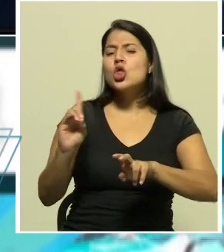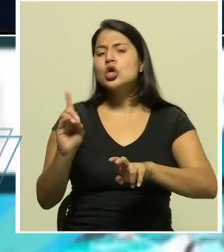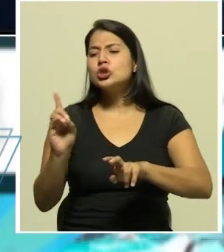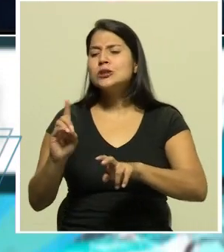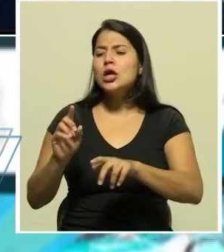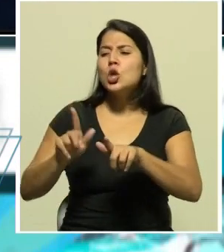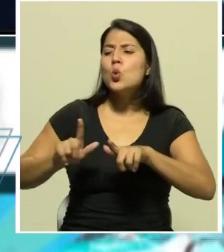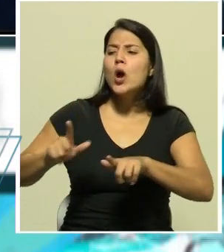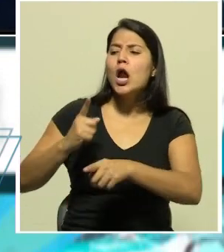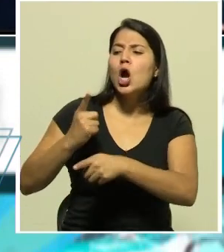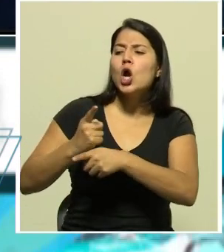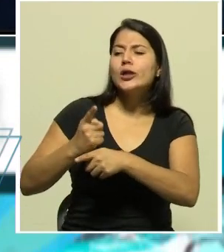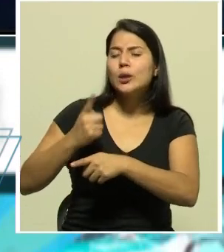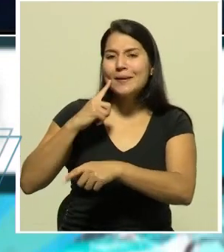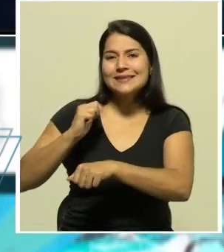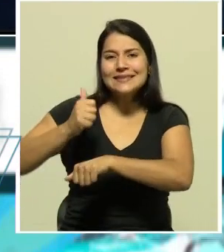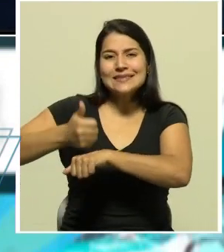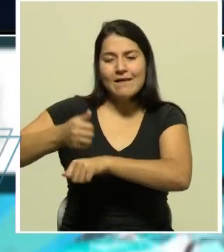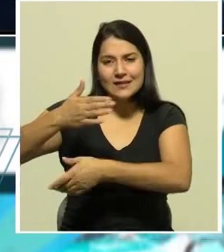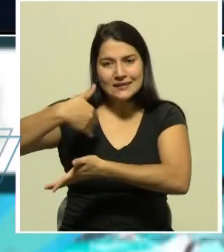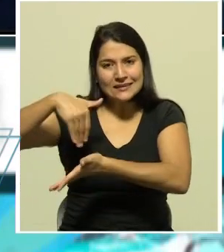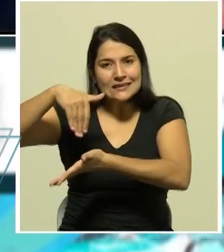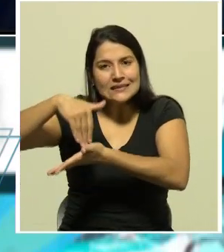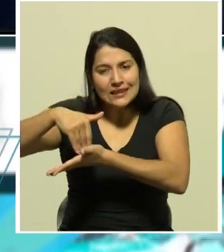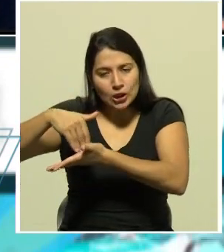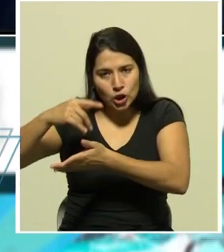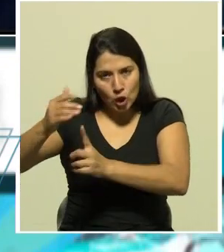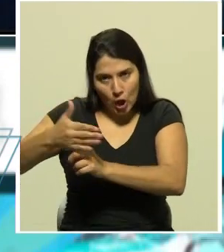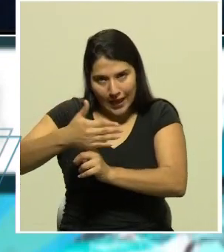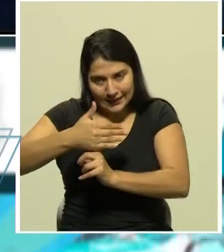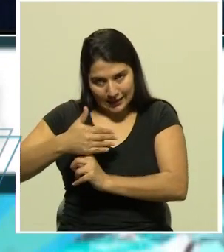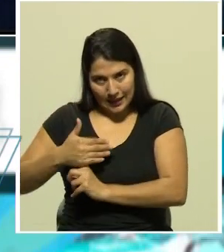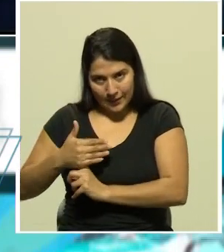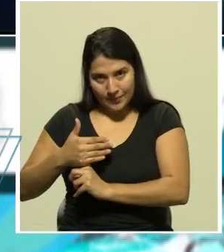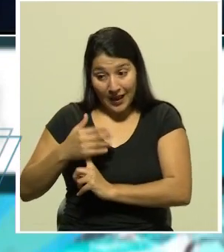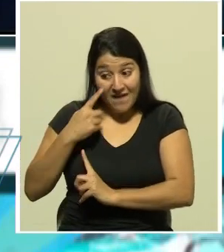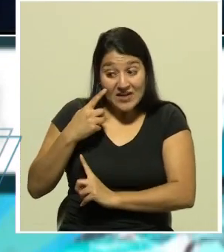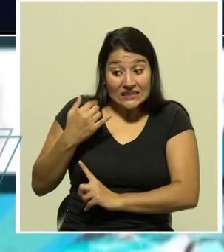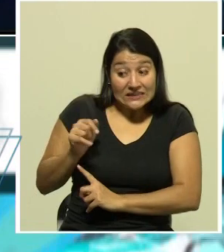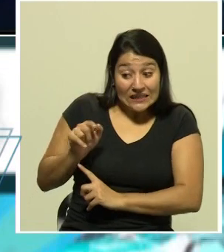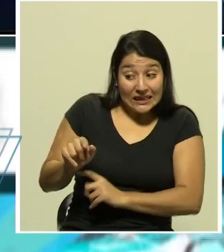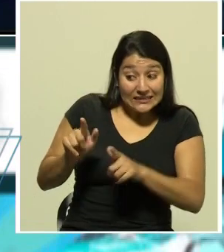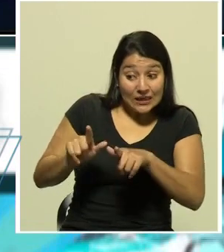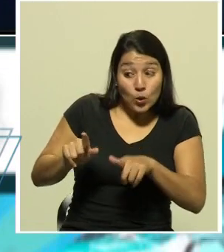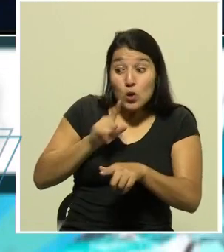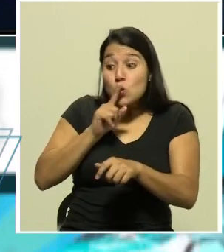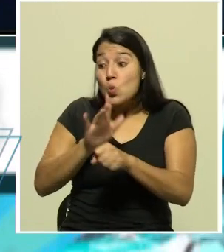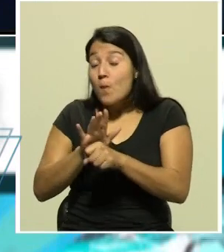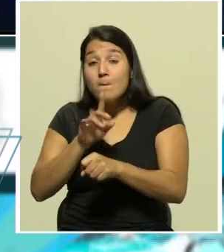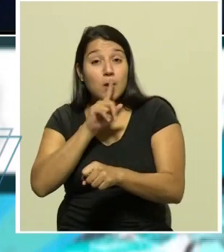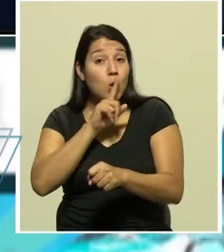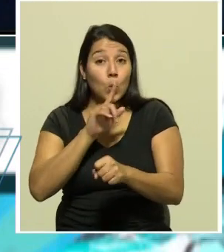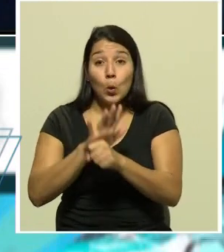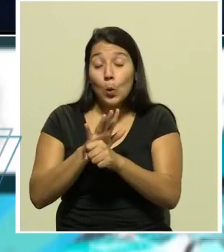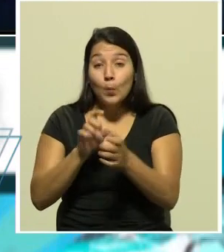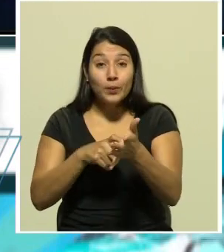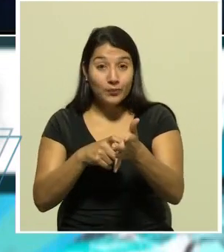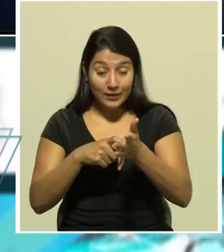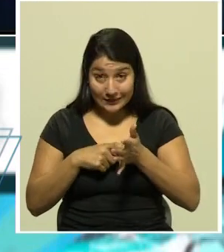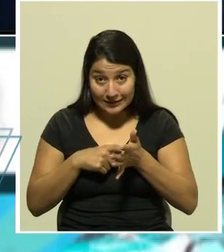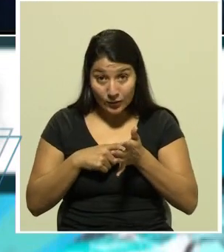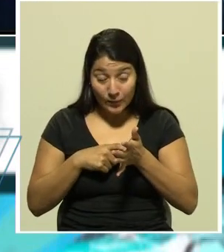el fin de determinar si una locación específica tiene o no tiene las posibilidades y lo que se